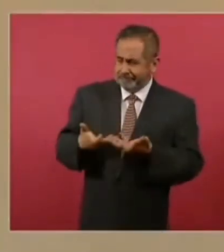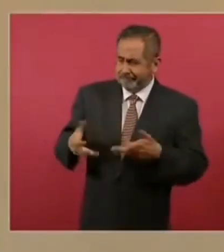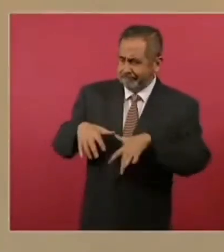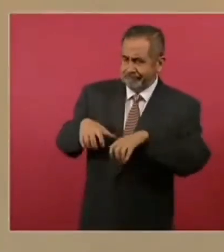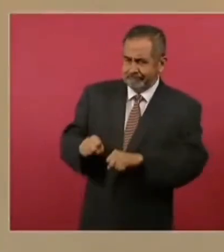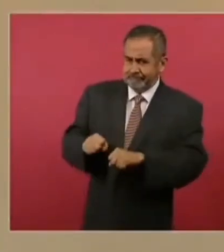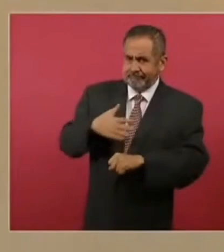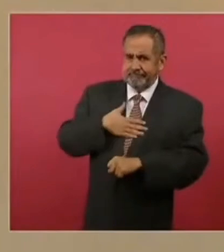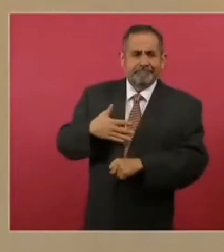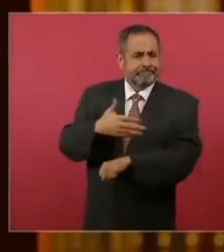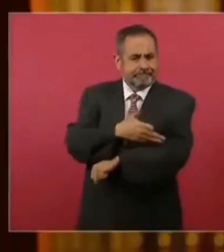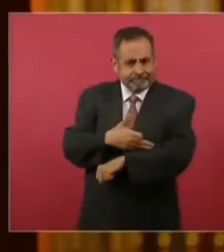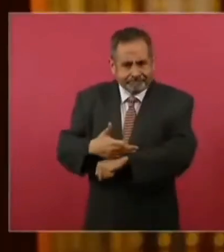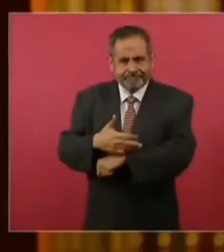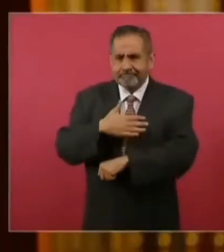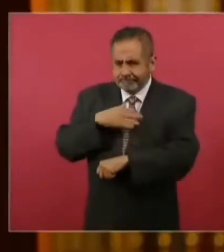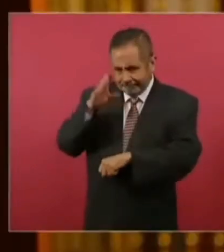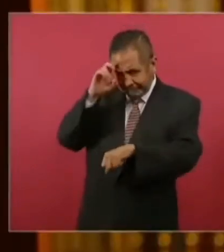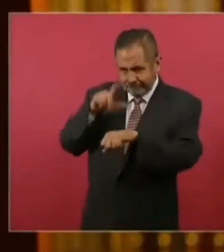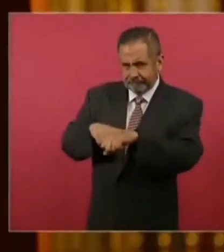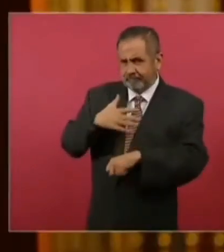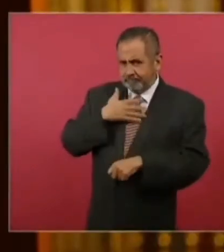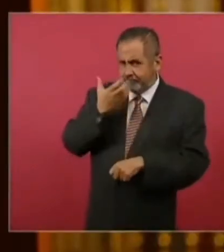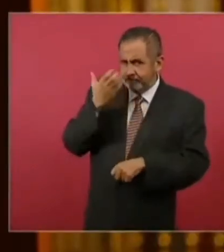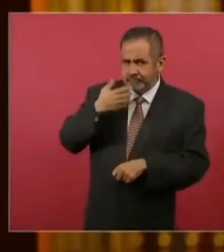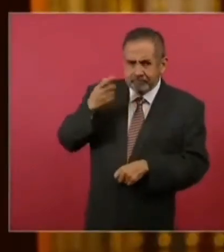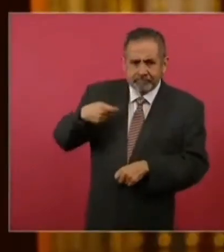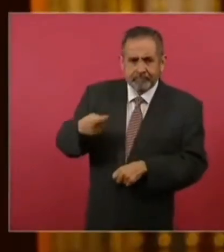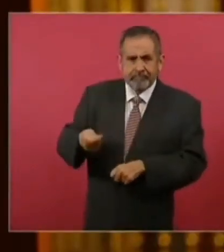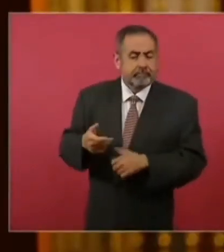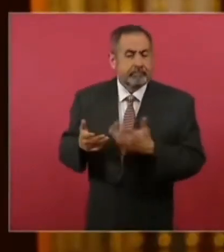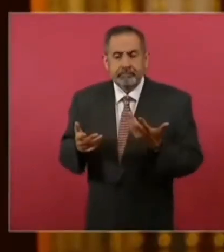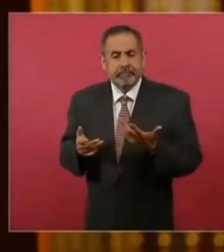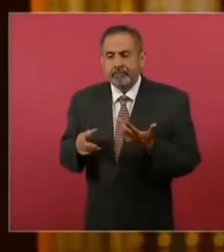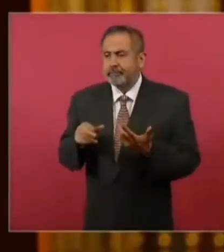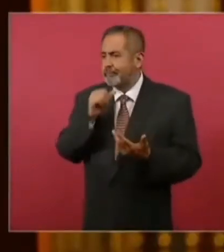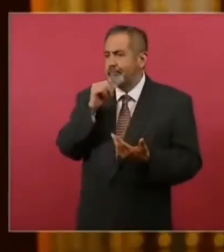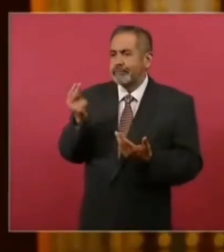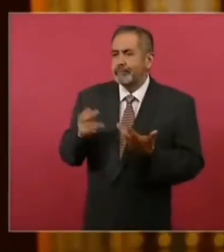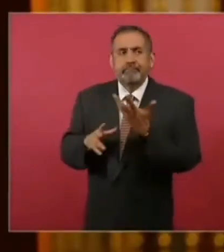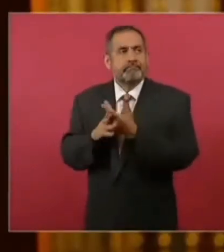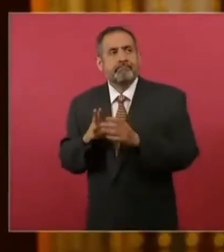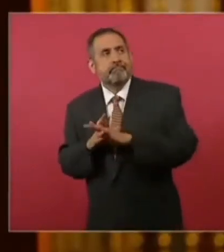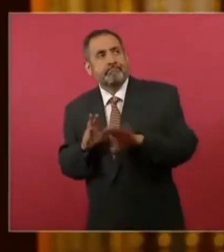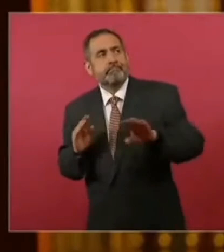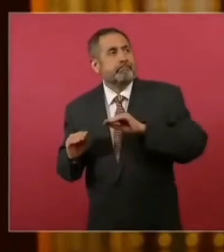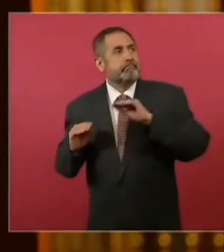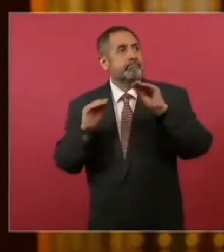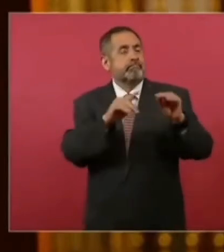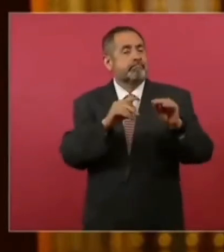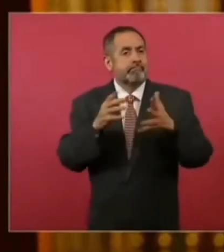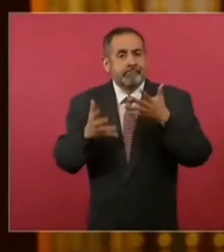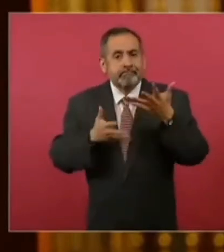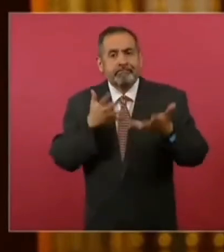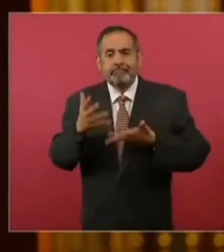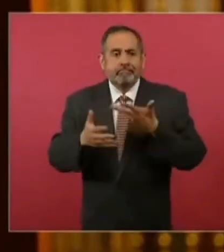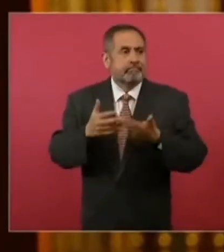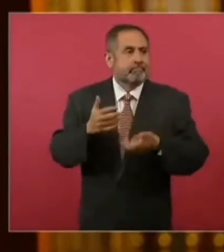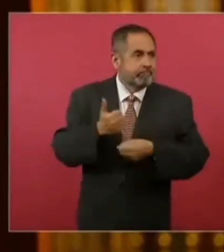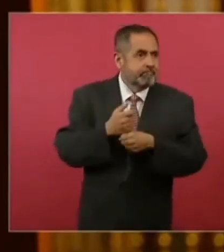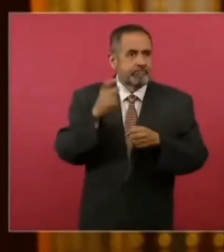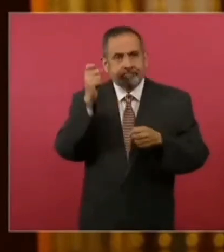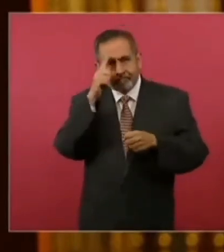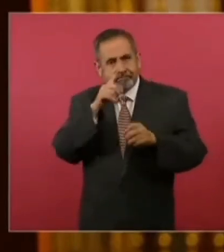con su familia, con sus seres queridos, con su cultura y con sus tradiciones, no va a querer salirse de ahí con inseguridad, con la